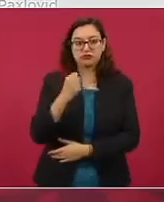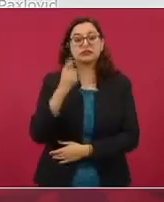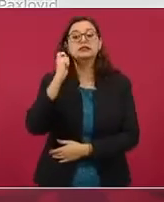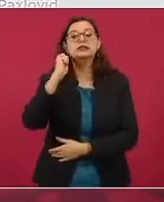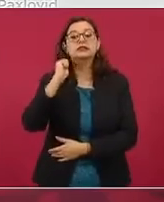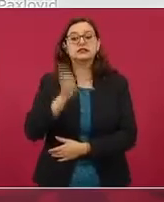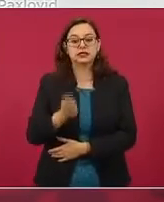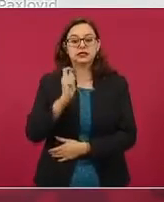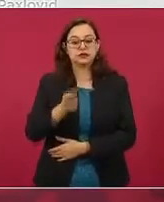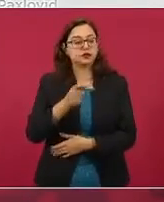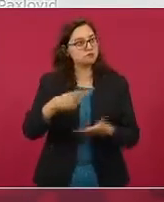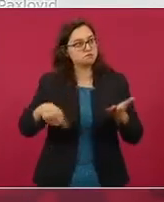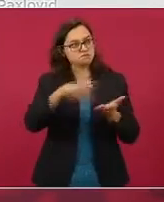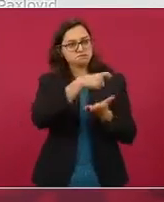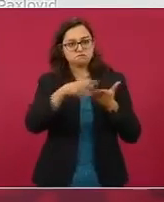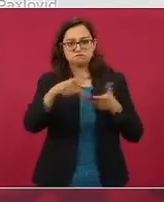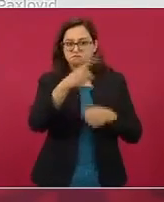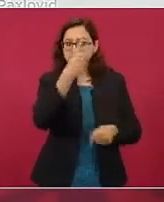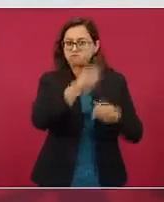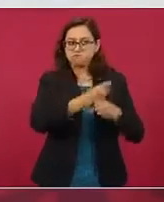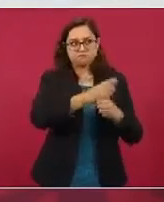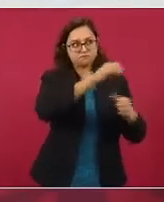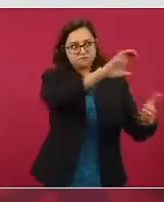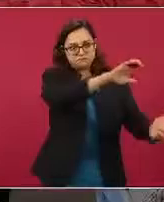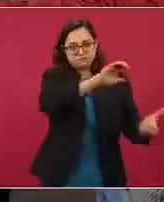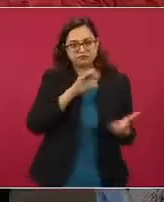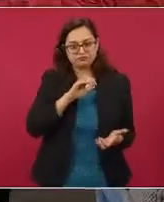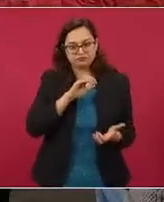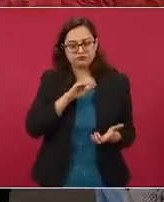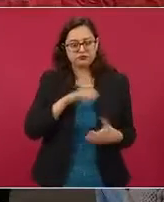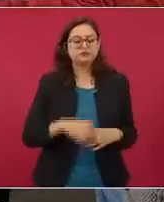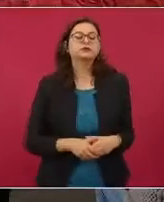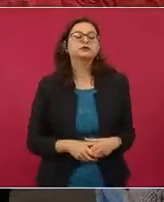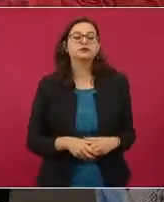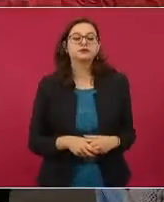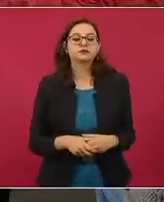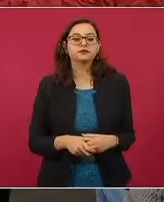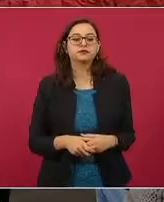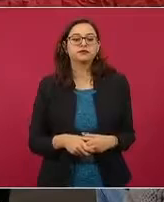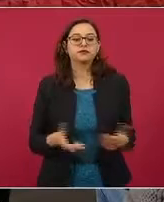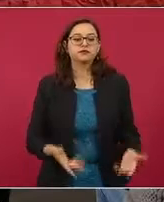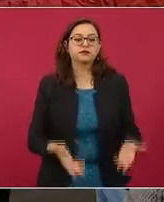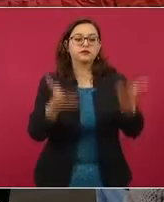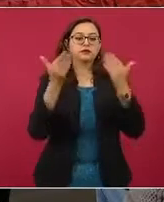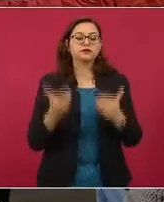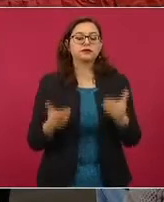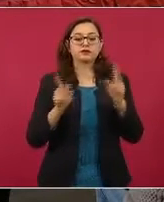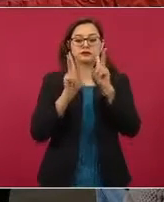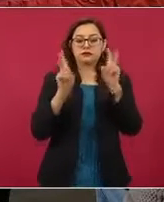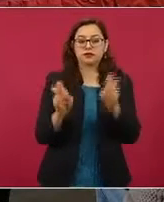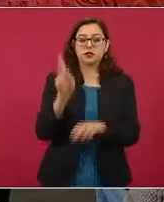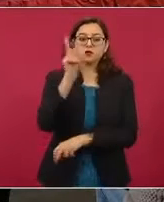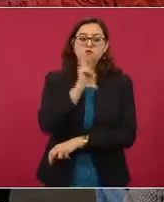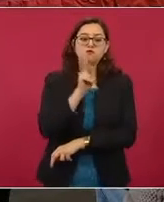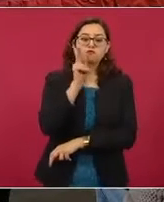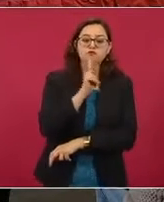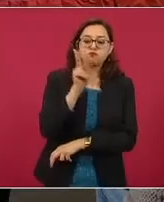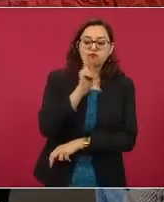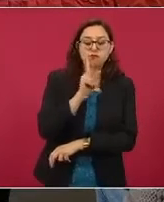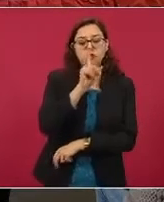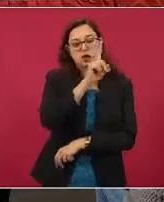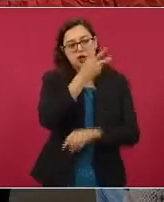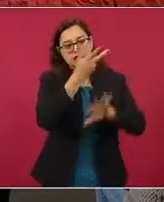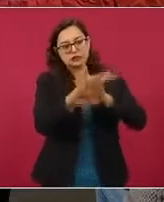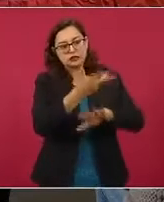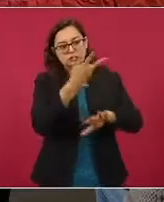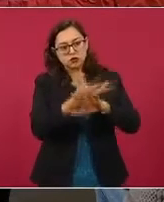primeros medicamentos en México. La que sigue, por favor. En materia de ensayos clínicos, vamos a hacer un ensayo junto con Estados Unidos